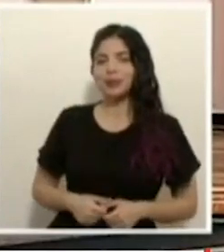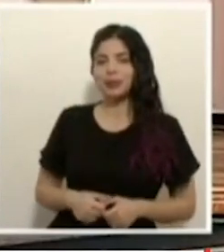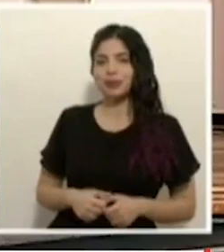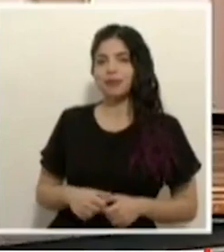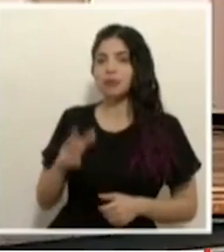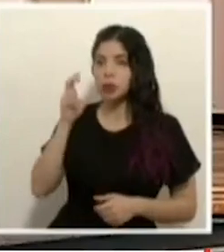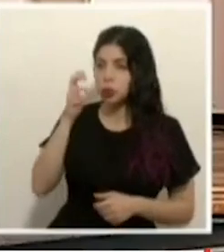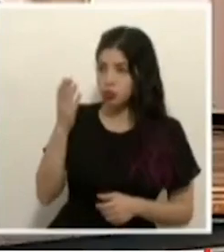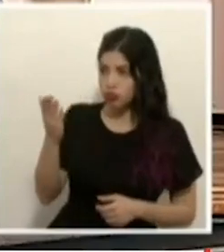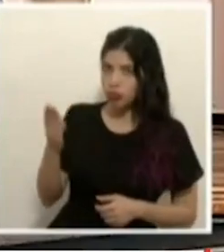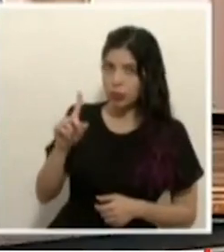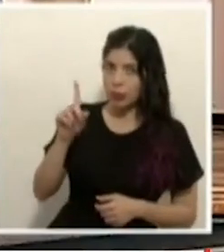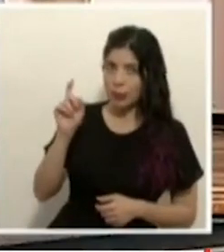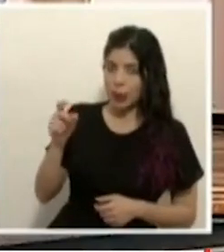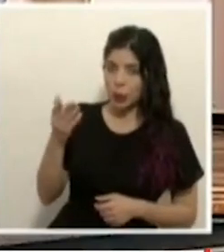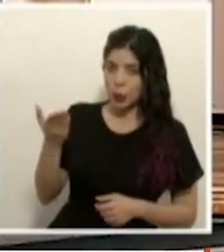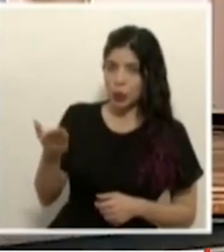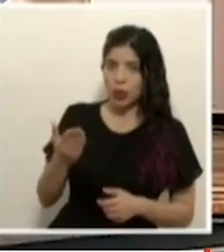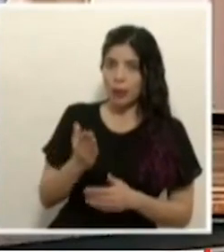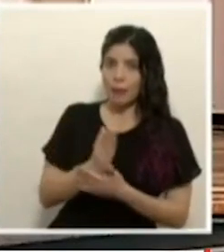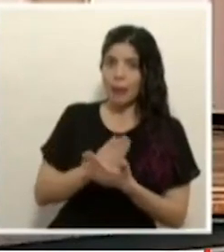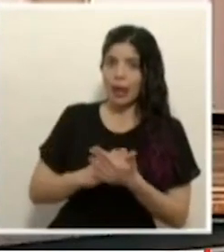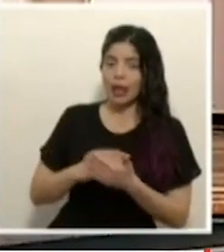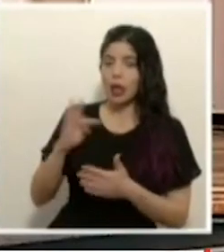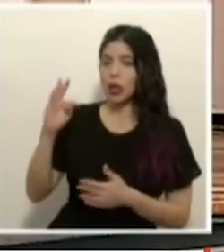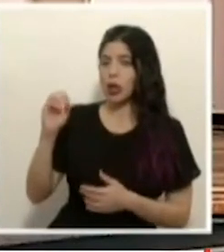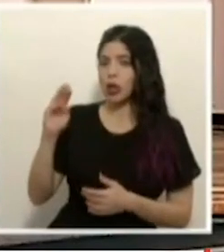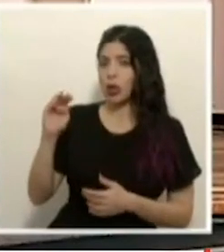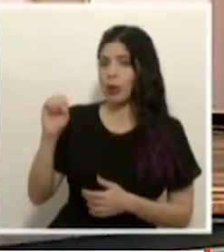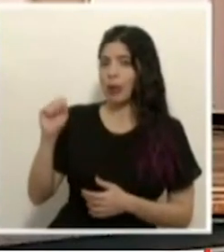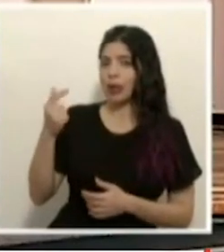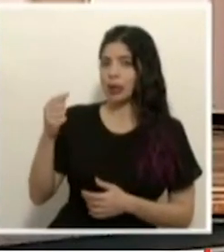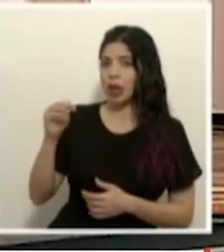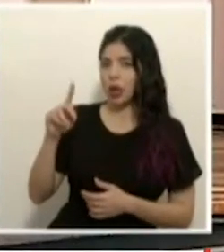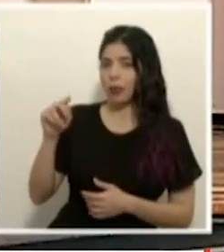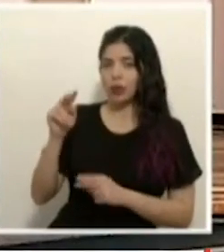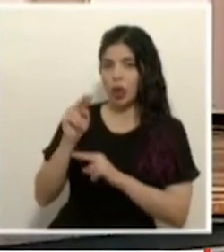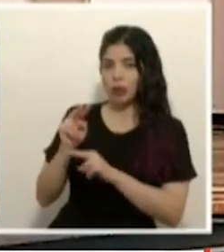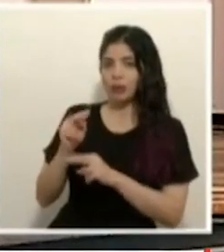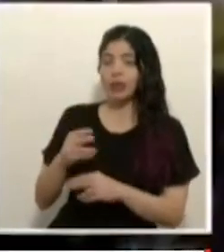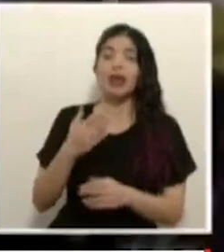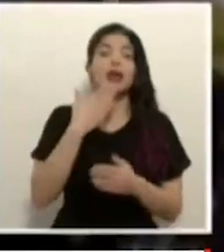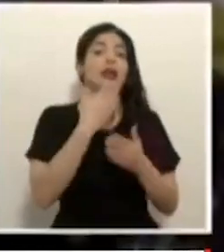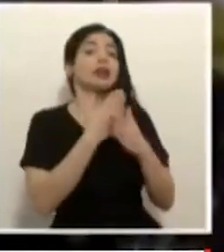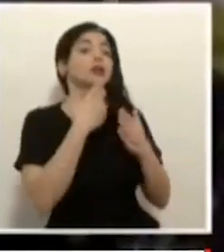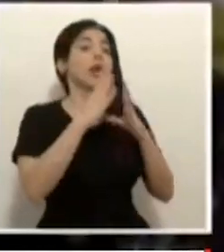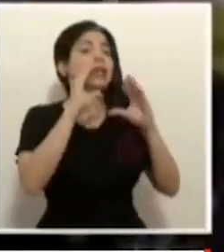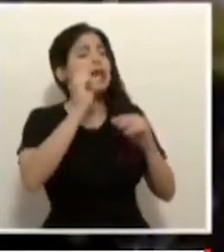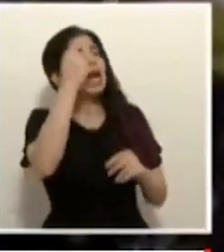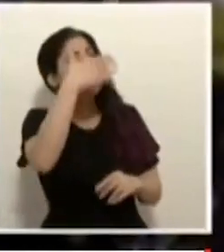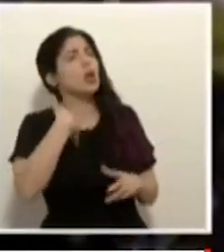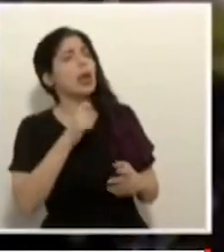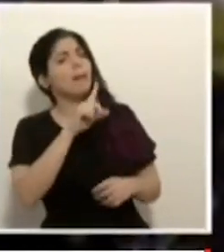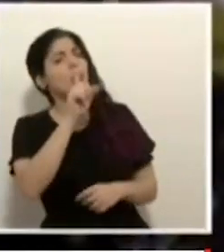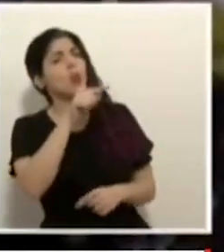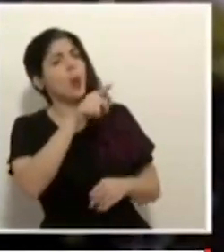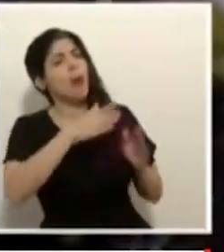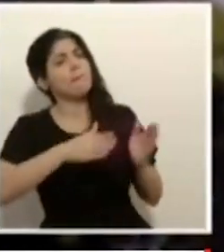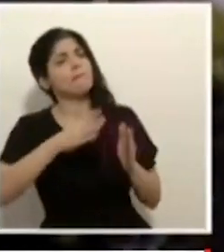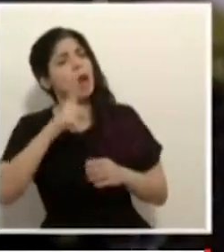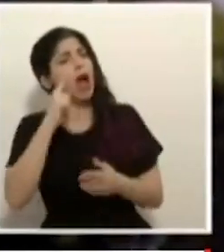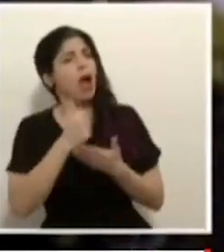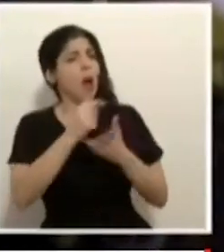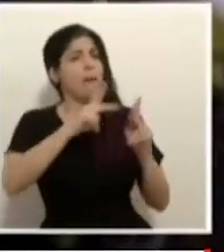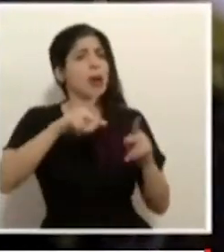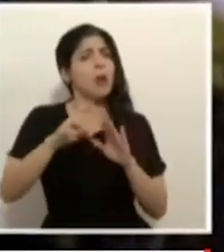escuchamos entonces la consulta de Tomás Gómez del Observador gracias buenas tardes a todos don Carlos quería consultarle usted presenta el plan para ayudar a la gente